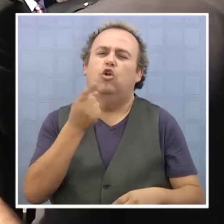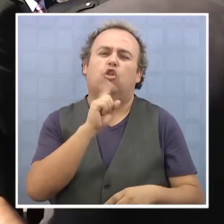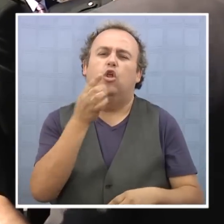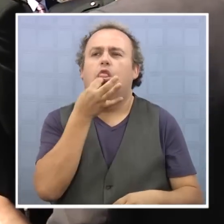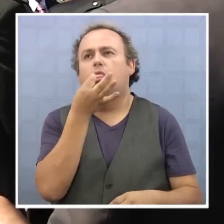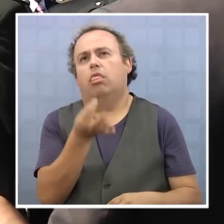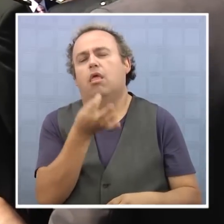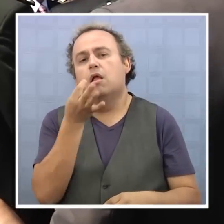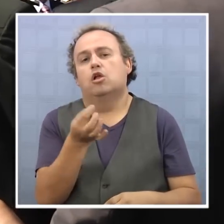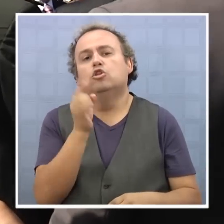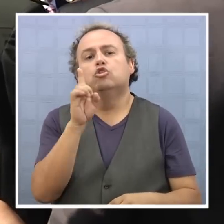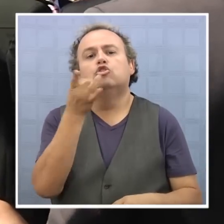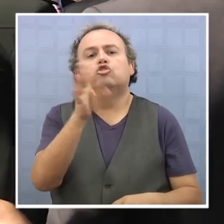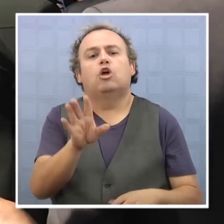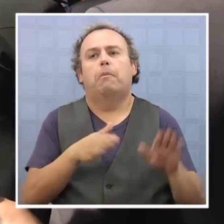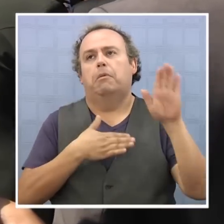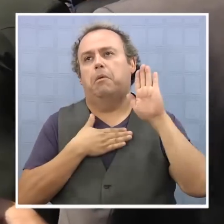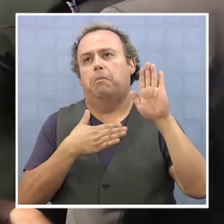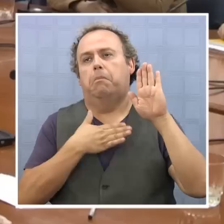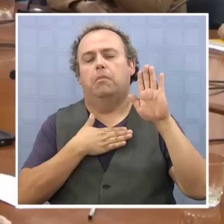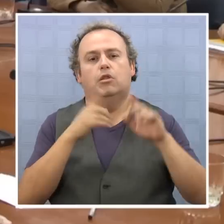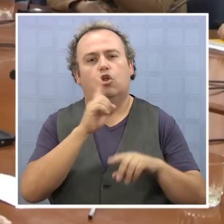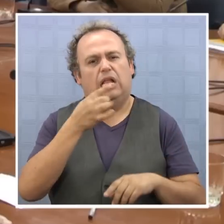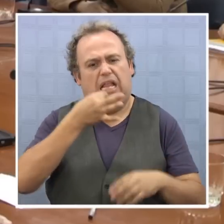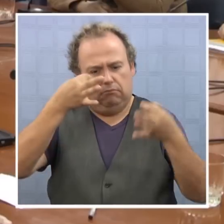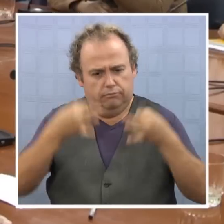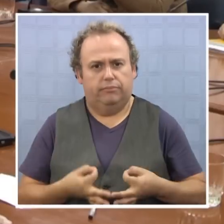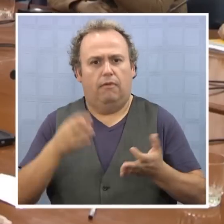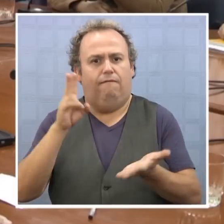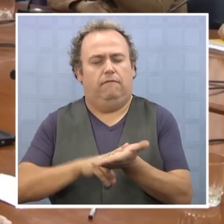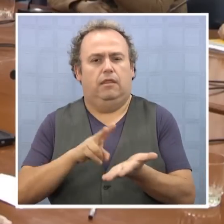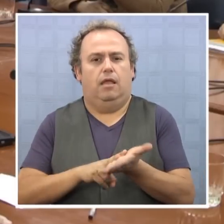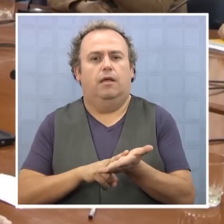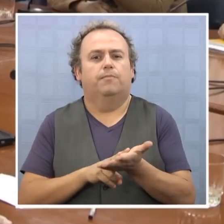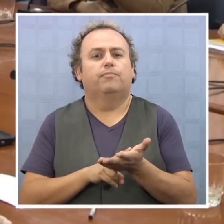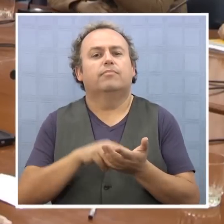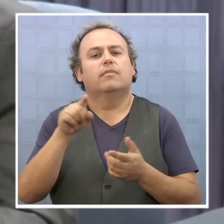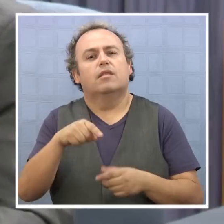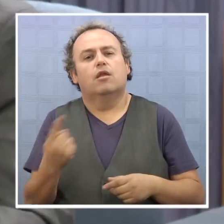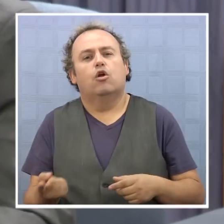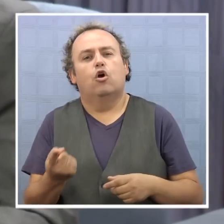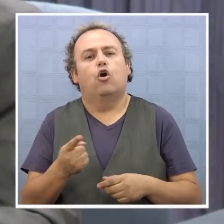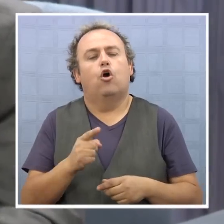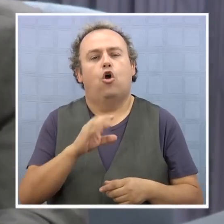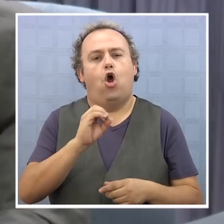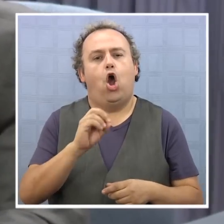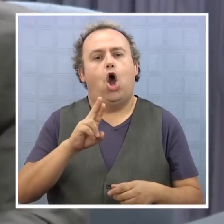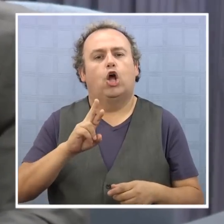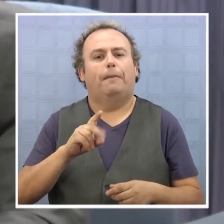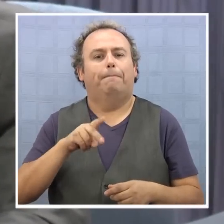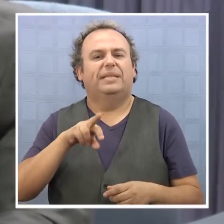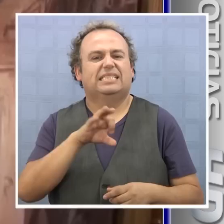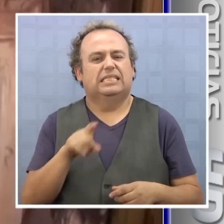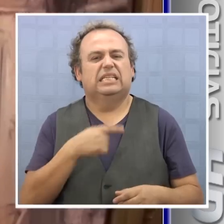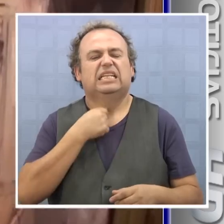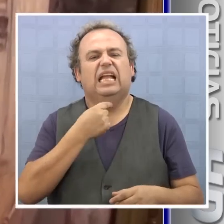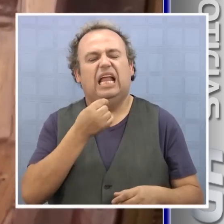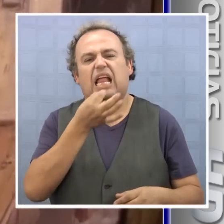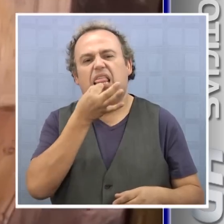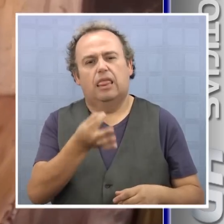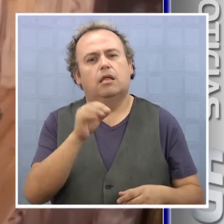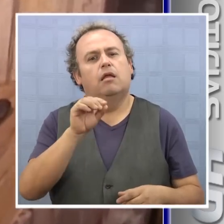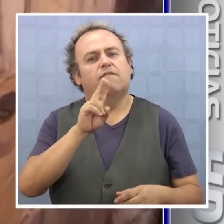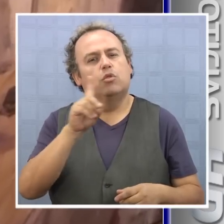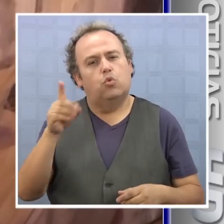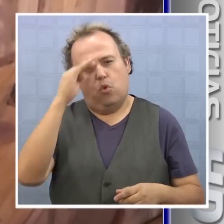no queremos más anuncios ni queremos más promesas. El senador Orpiz, tanto, no se refirió al discurso, pues tiene como deseo